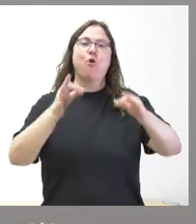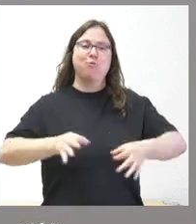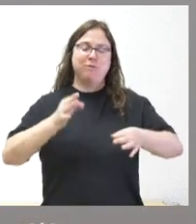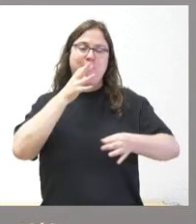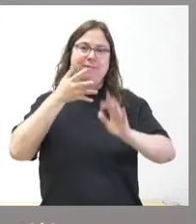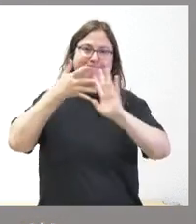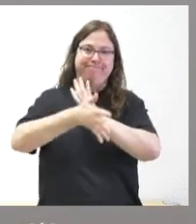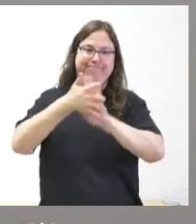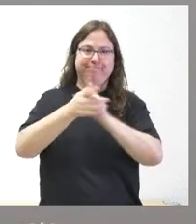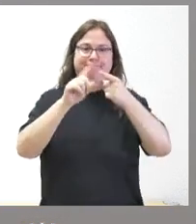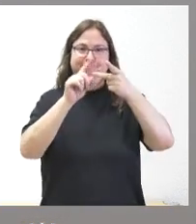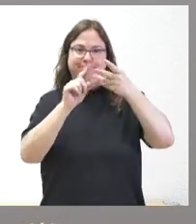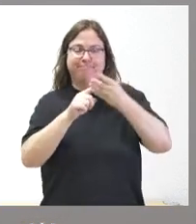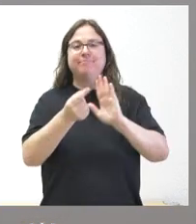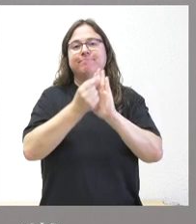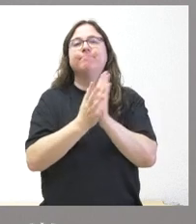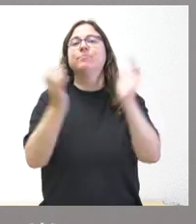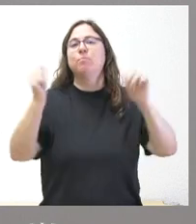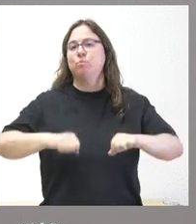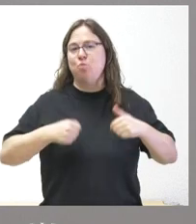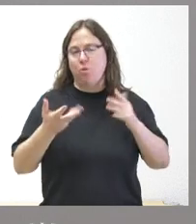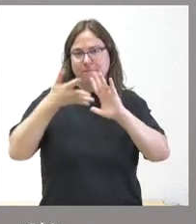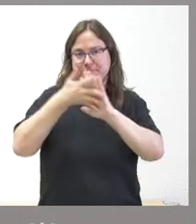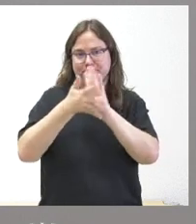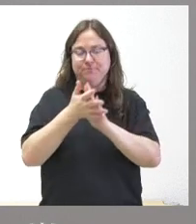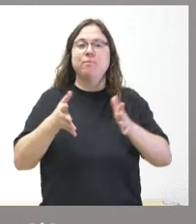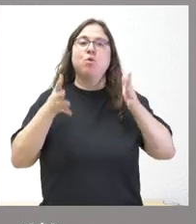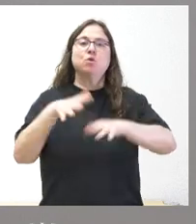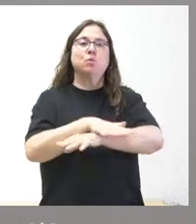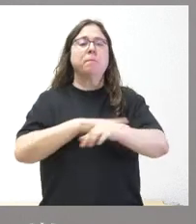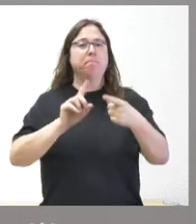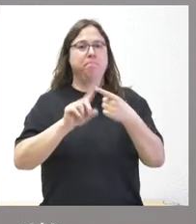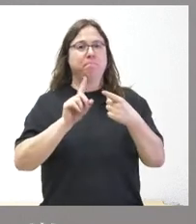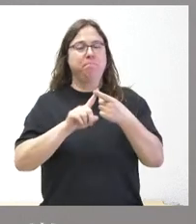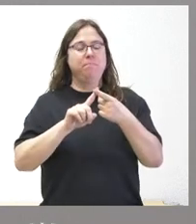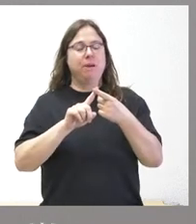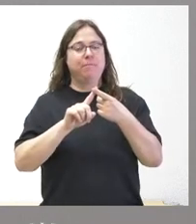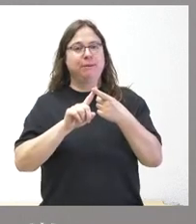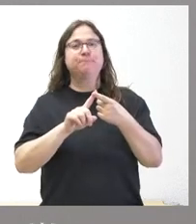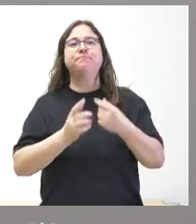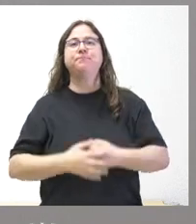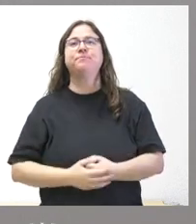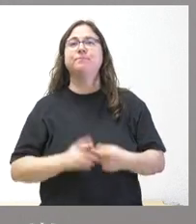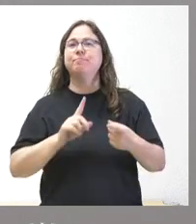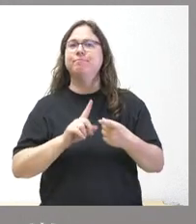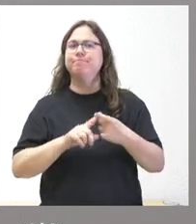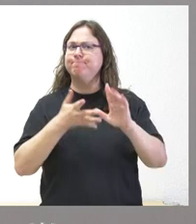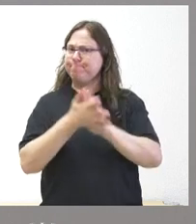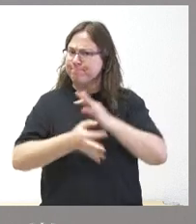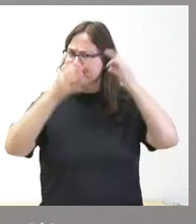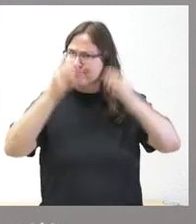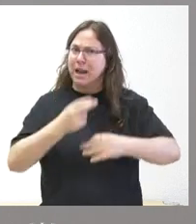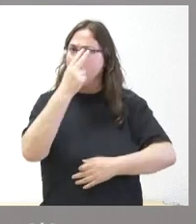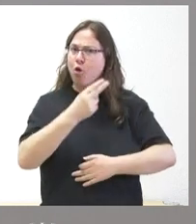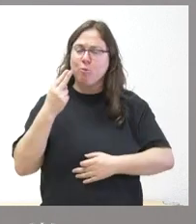cuenta de cuáles son los principales acuerdos del Consejo de Gobierno. En primer lugar, destacar, y este es un claro compromiso con el mundo